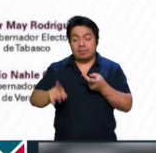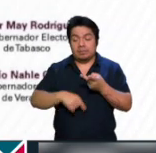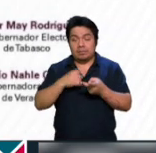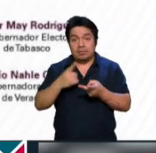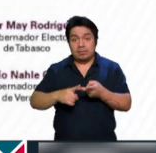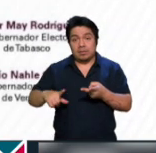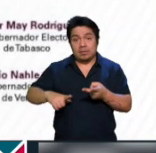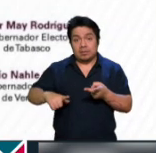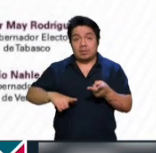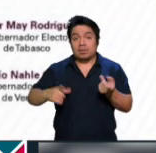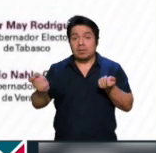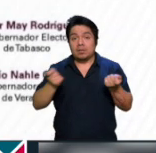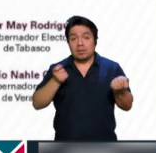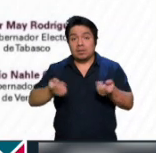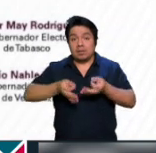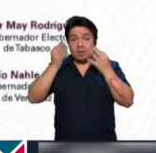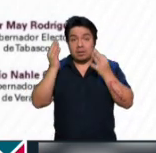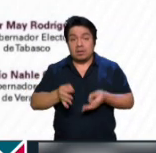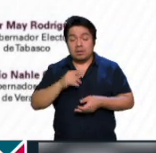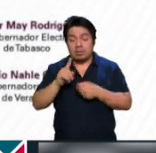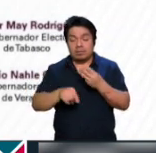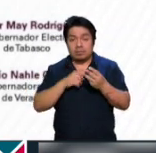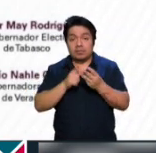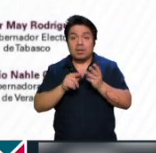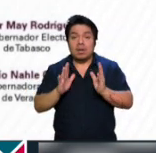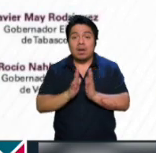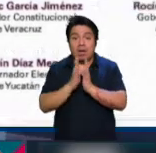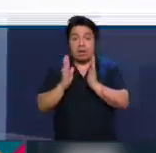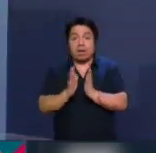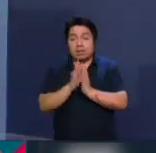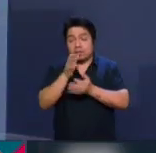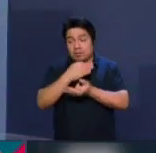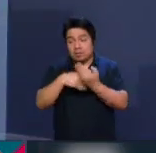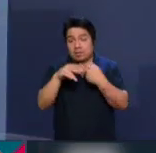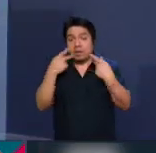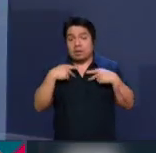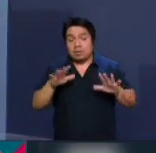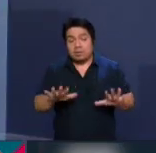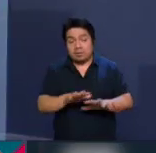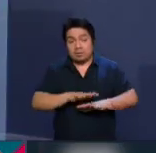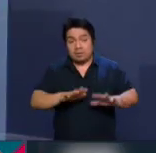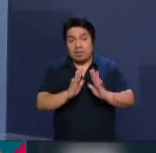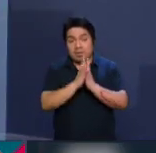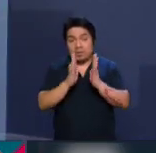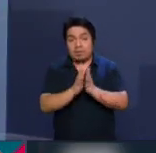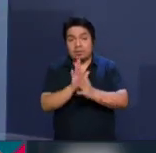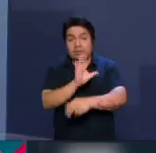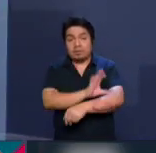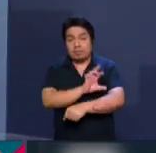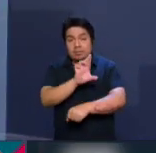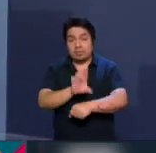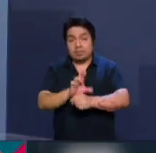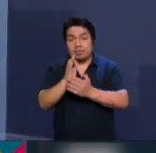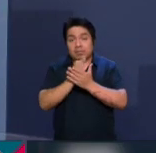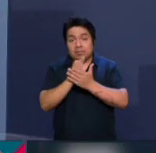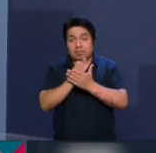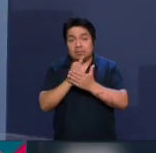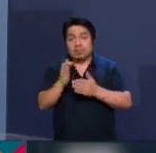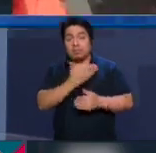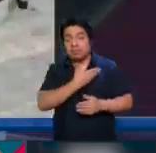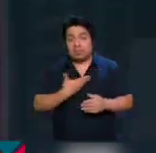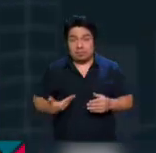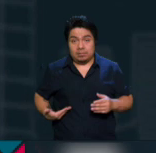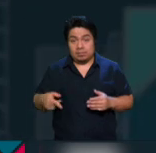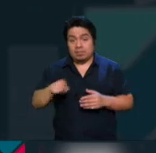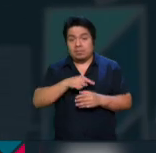Estado de Derecho y la ampliación de la dimensión participativa de la democracia. En este contexto, el coordinador del Grupo Parlamentario de Morena y presidente